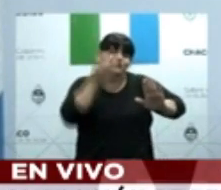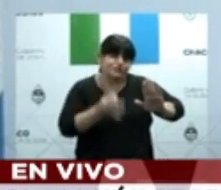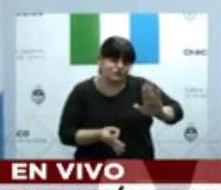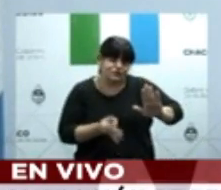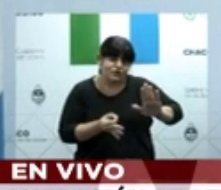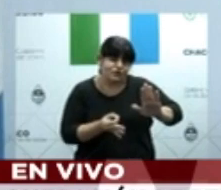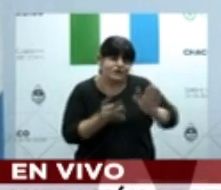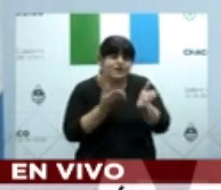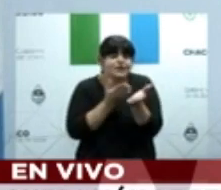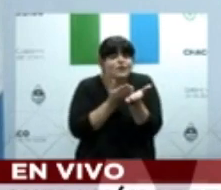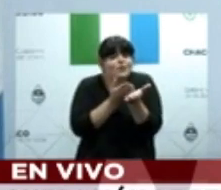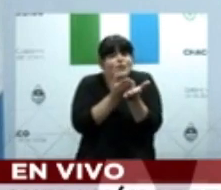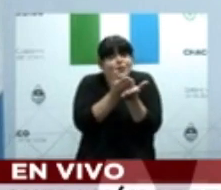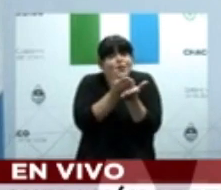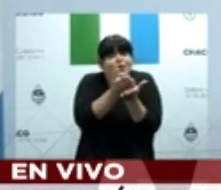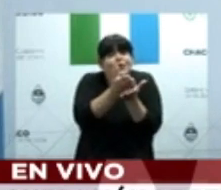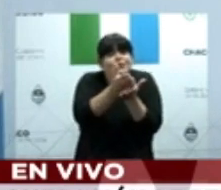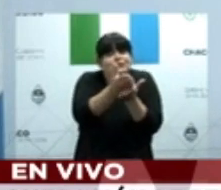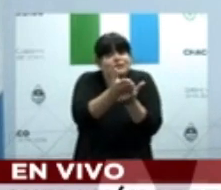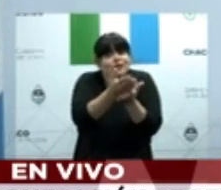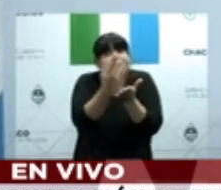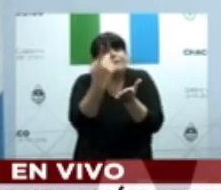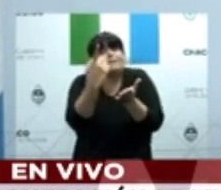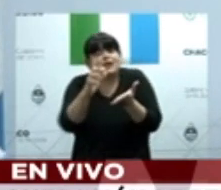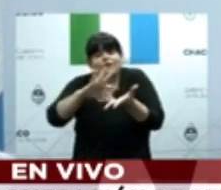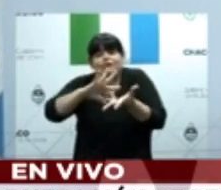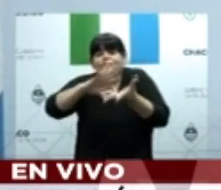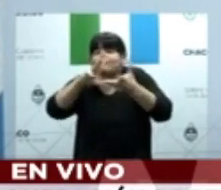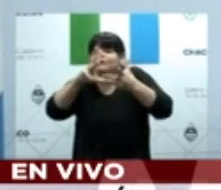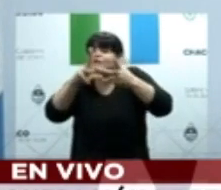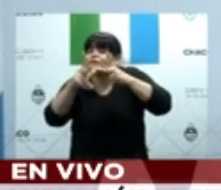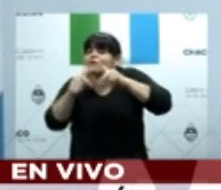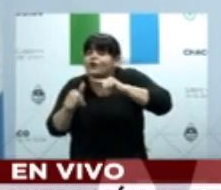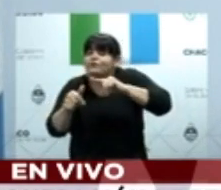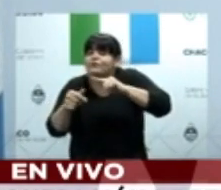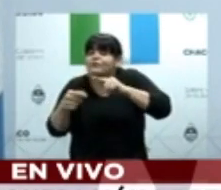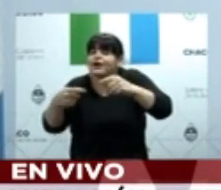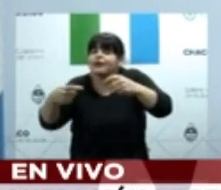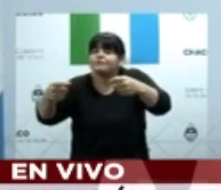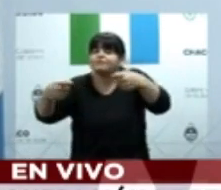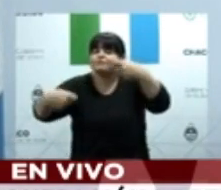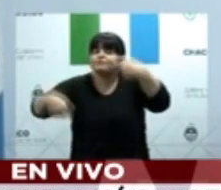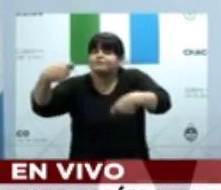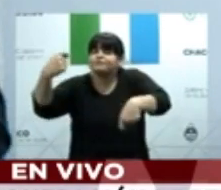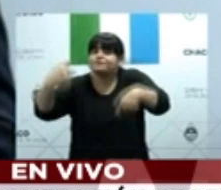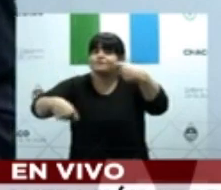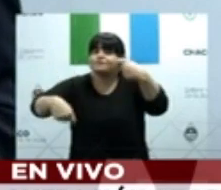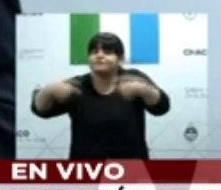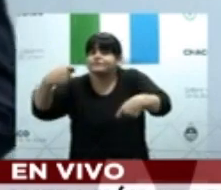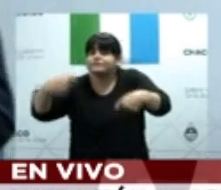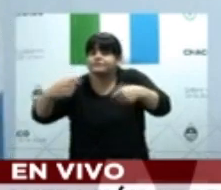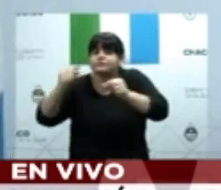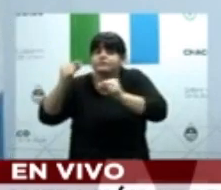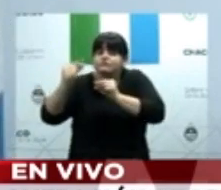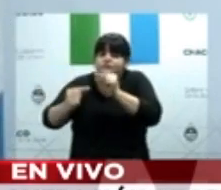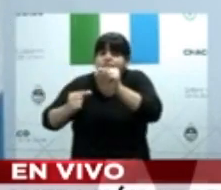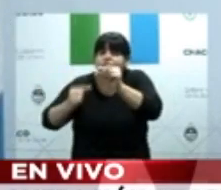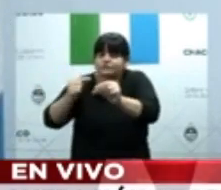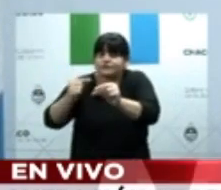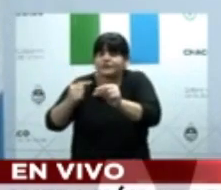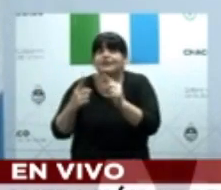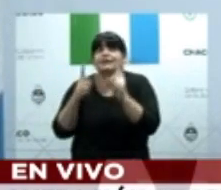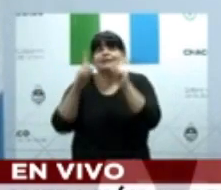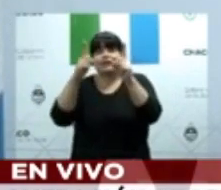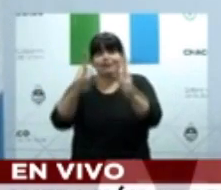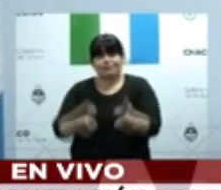cuarentena, pero de una manera sostenida. Segundo, distanciamiento social. No nos vamos a poder dar abrazos,